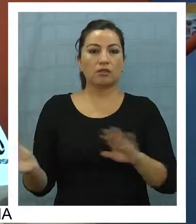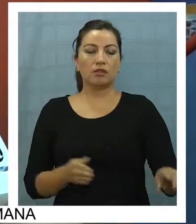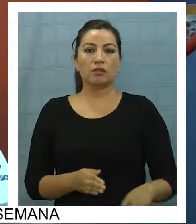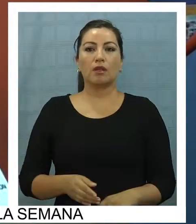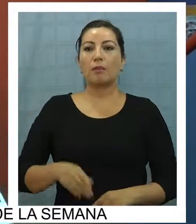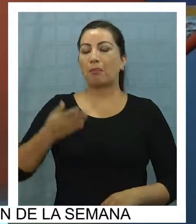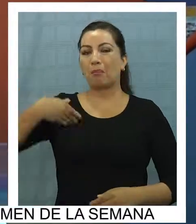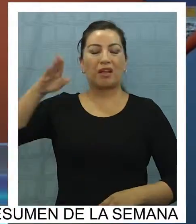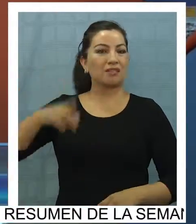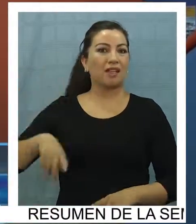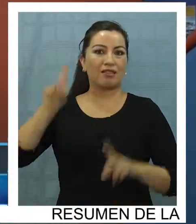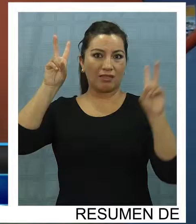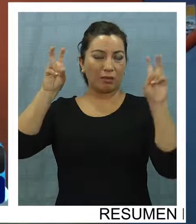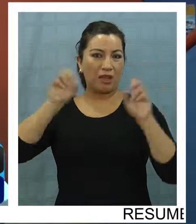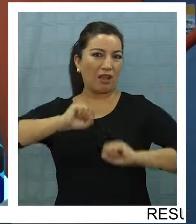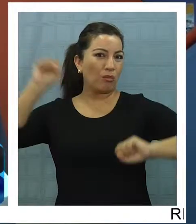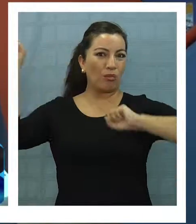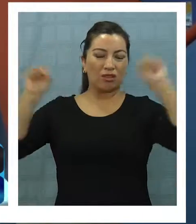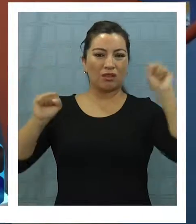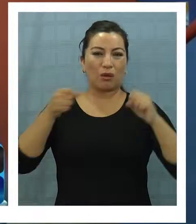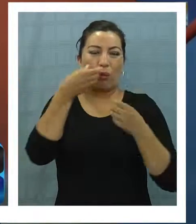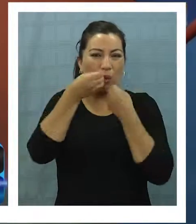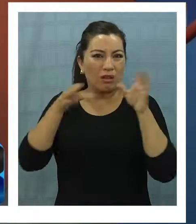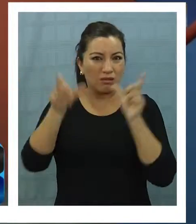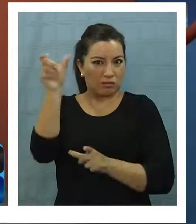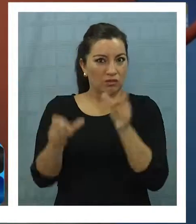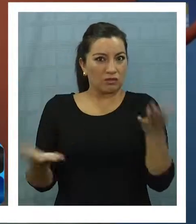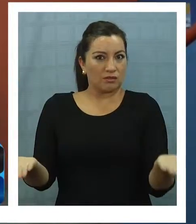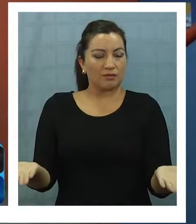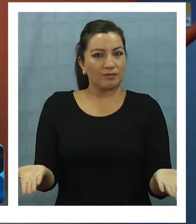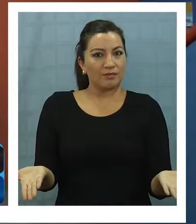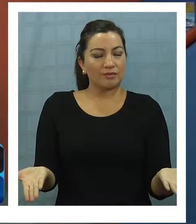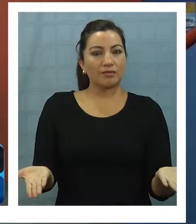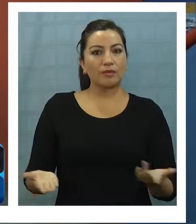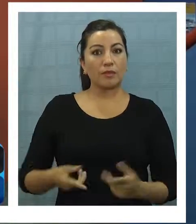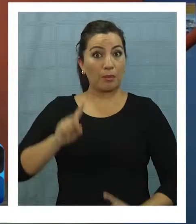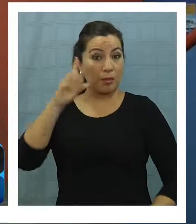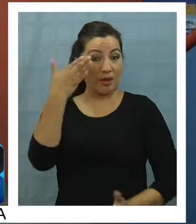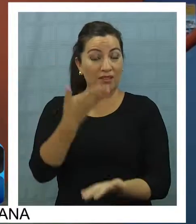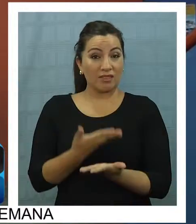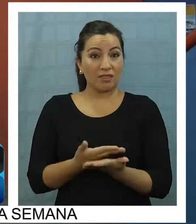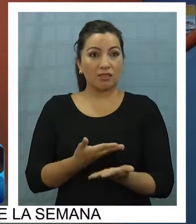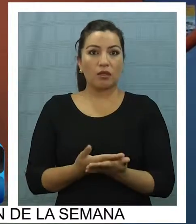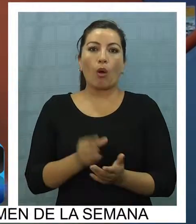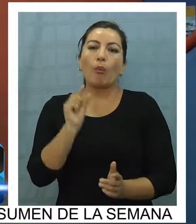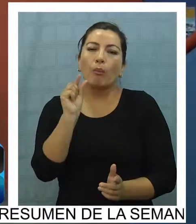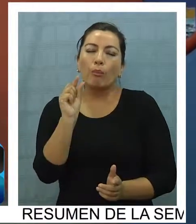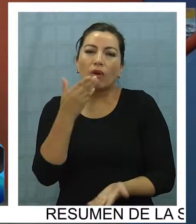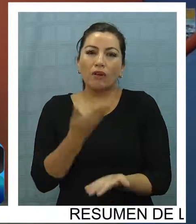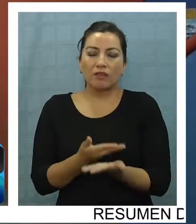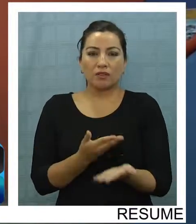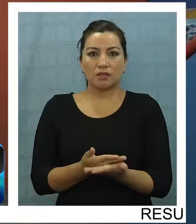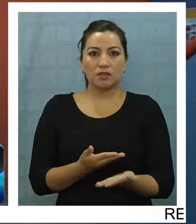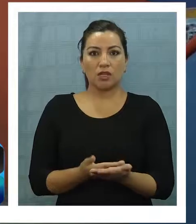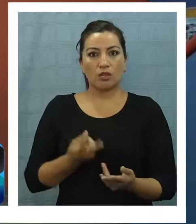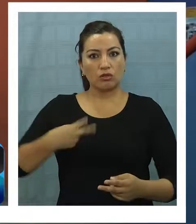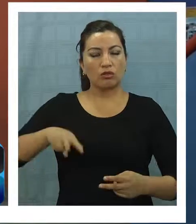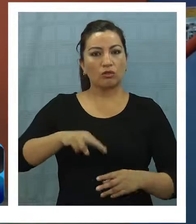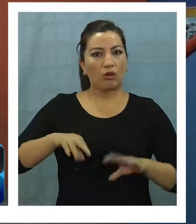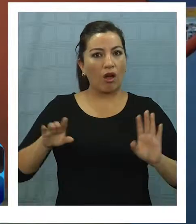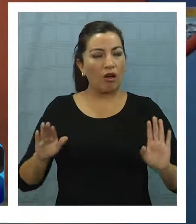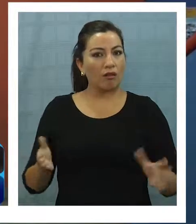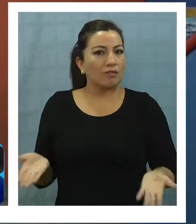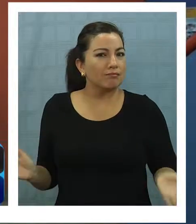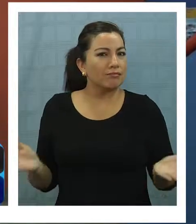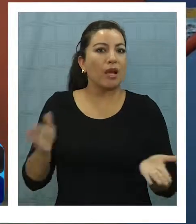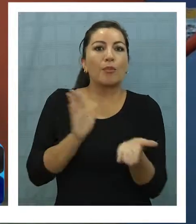político, más allá de la persona, más allá de quien sea, por primera vez o pocas veces se está colocando el énfasis en